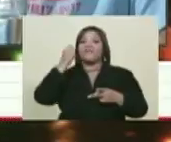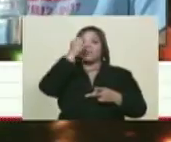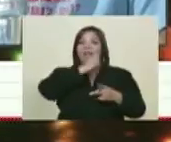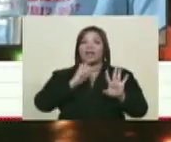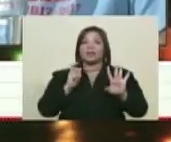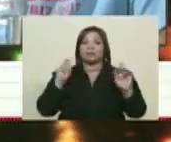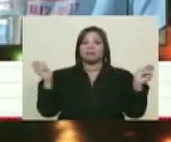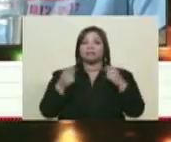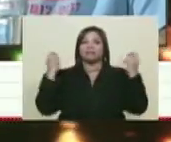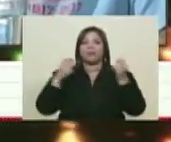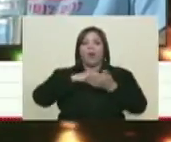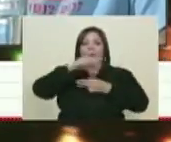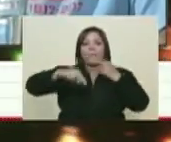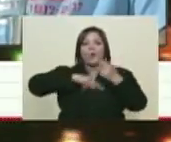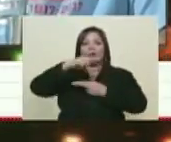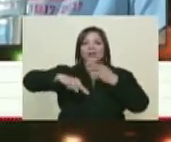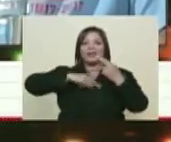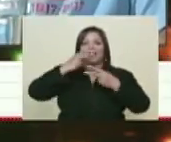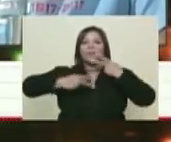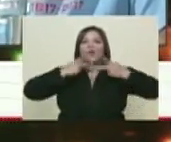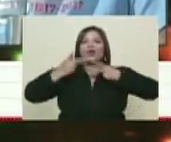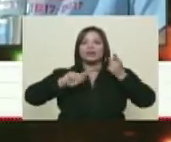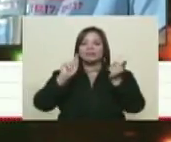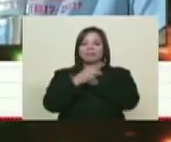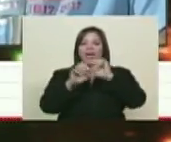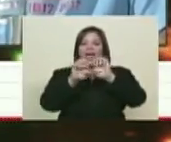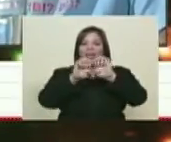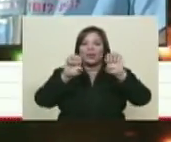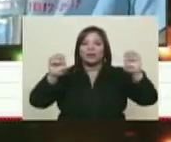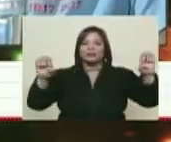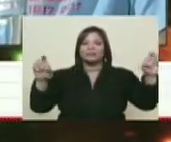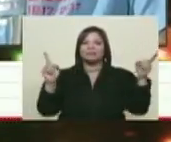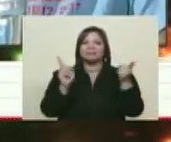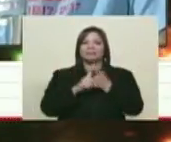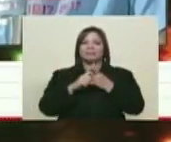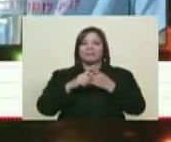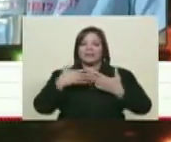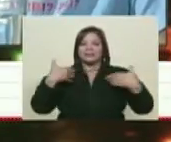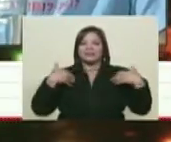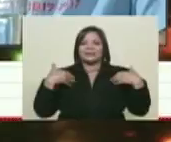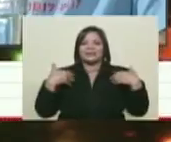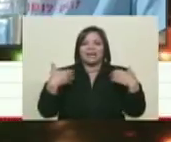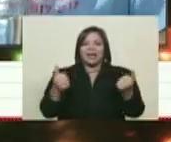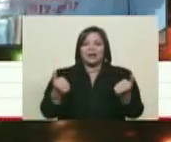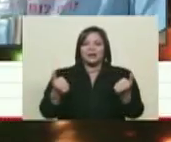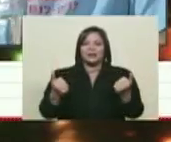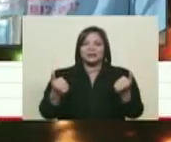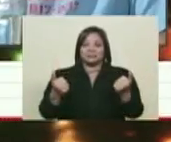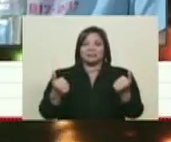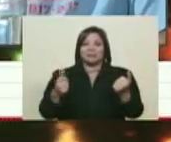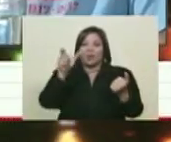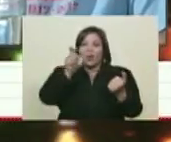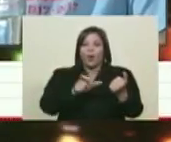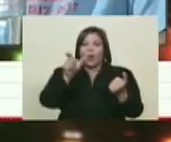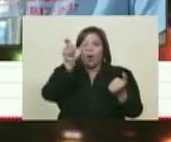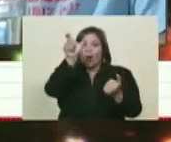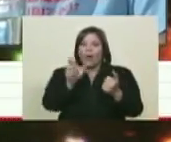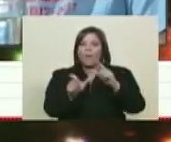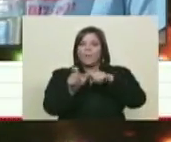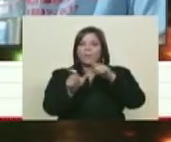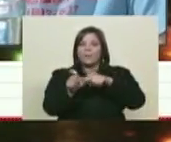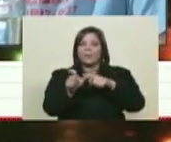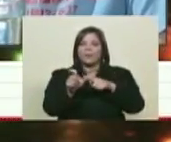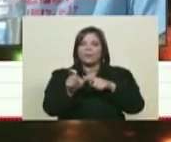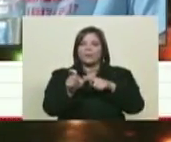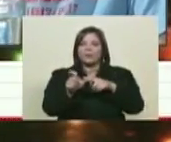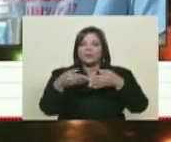Impulsó una política de transformación en las áreas educativas, de salud. Fue característico por una política de